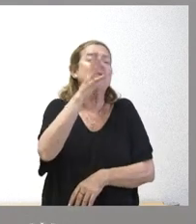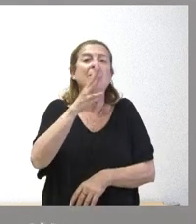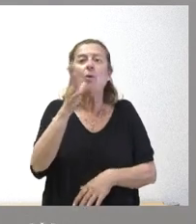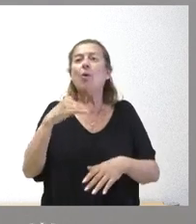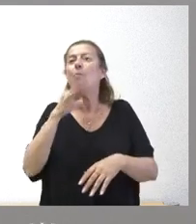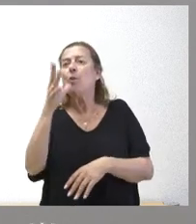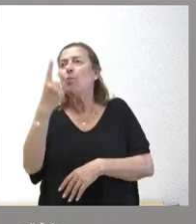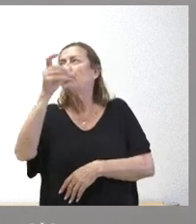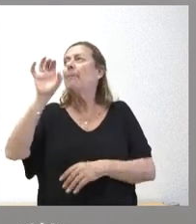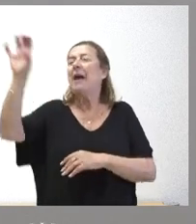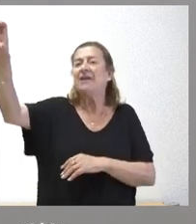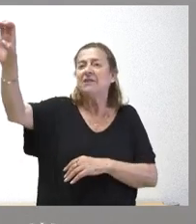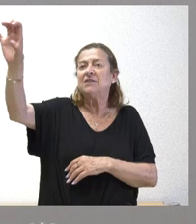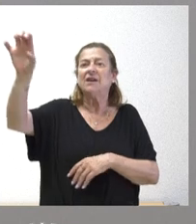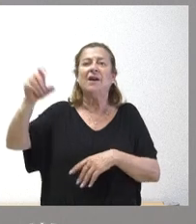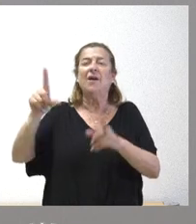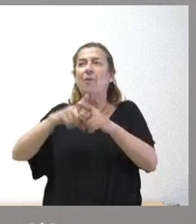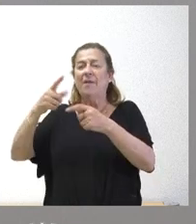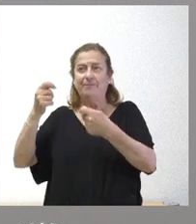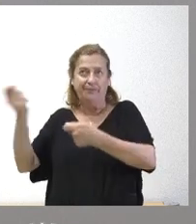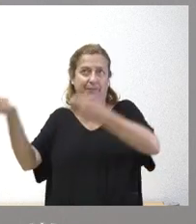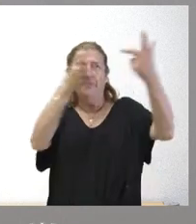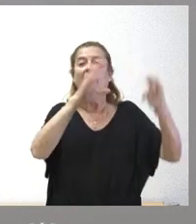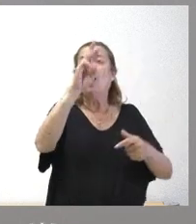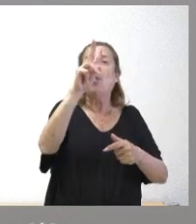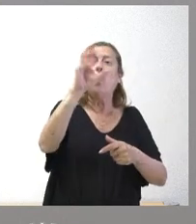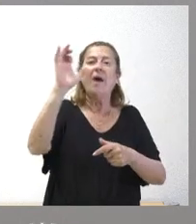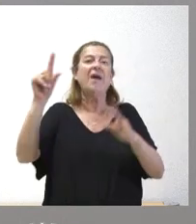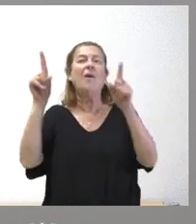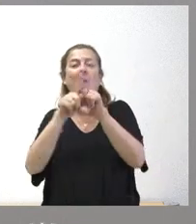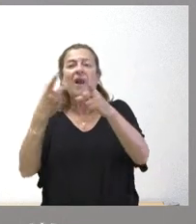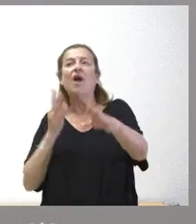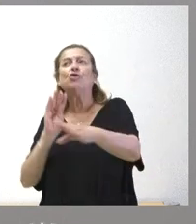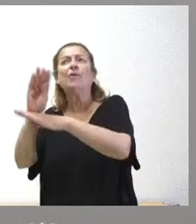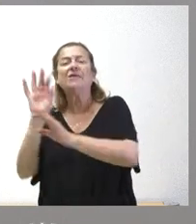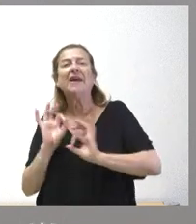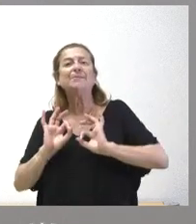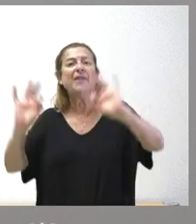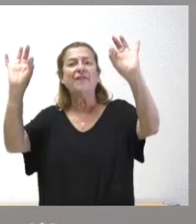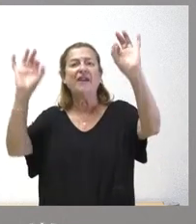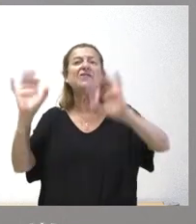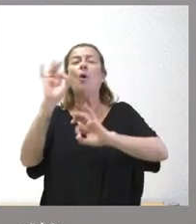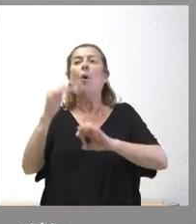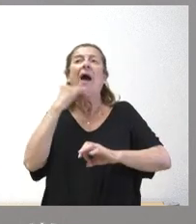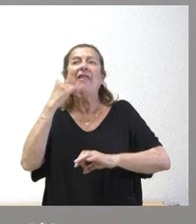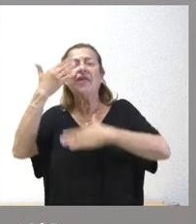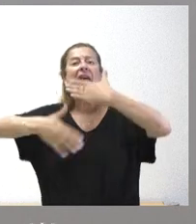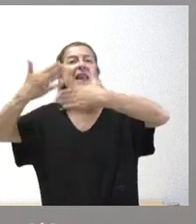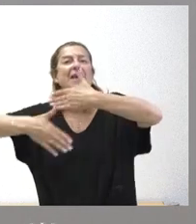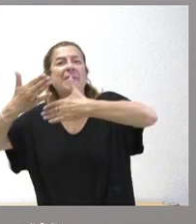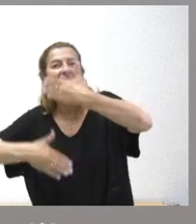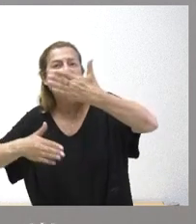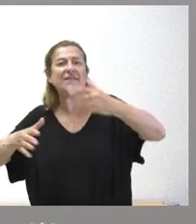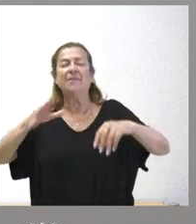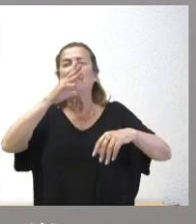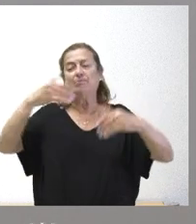que algún país que exporta a la Unión Europea establece subvenciones específicas o establece limitaciones a costes que asume